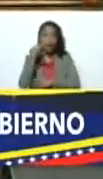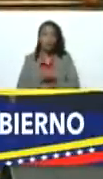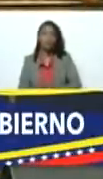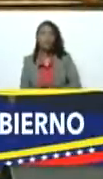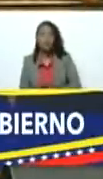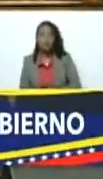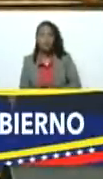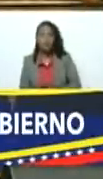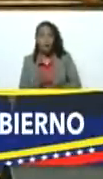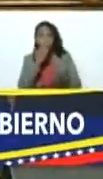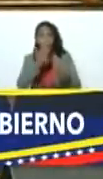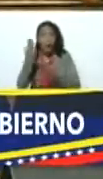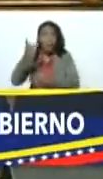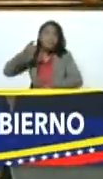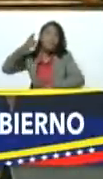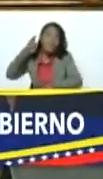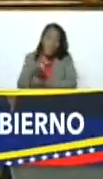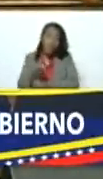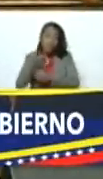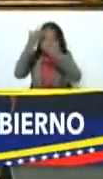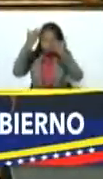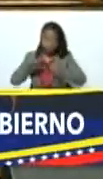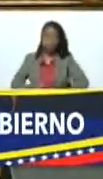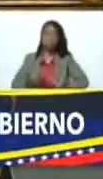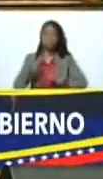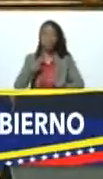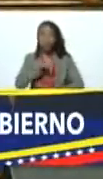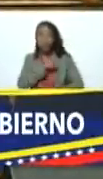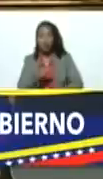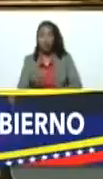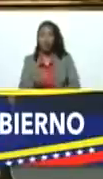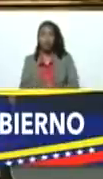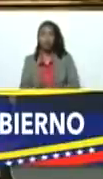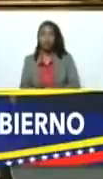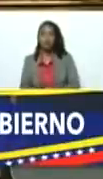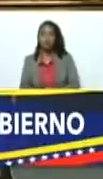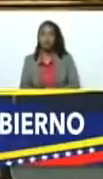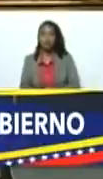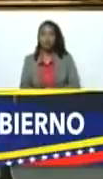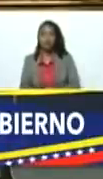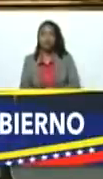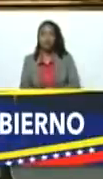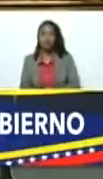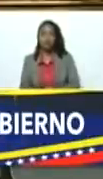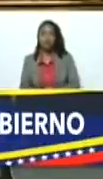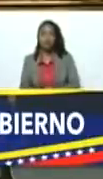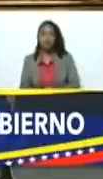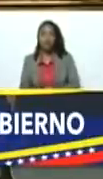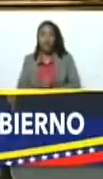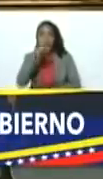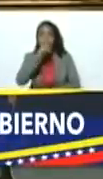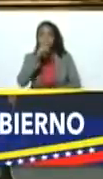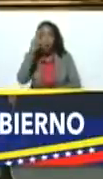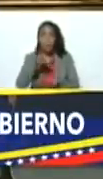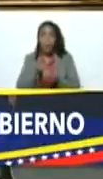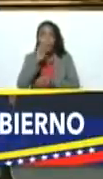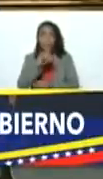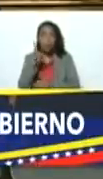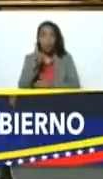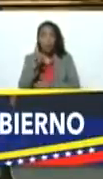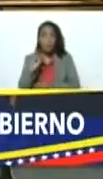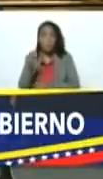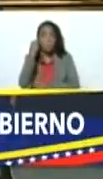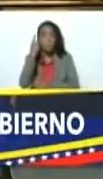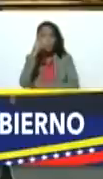venezolanas ahí debe estar nuestro ser ahí debe estar el año 2021 es el primer año